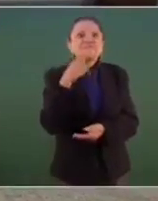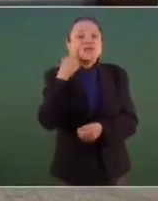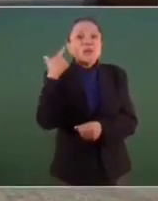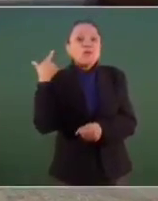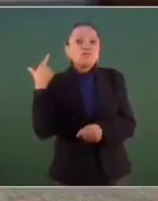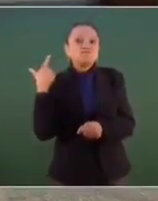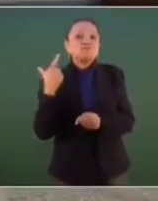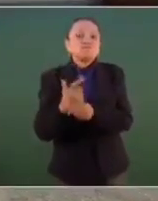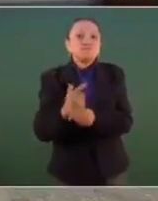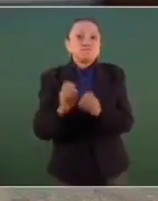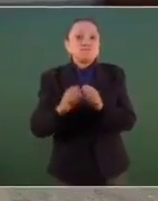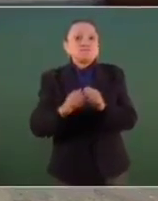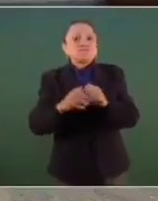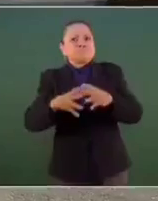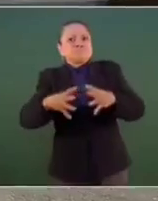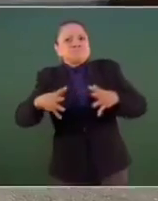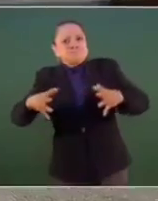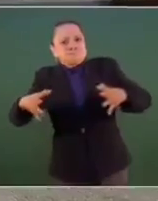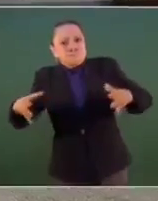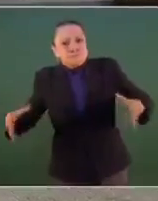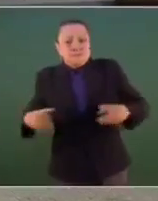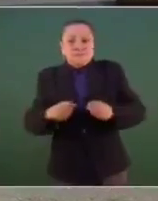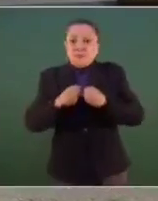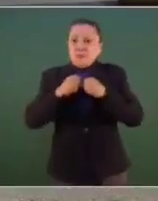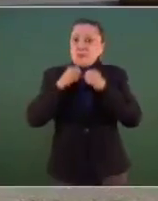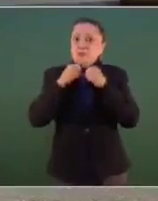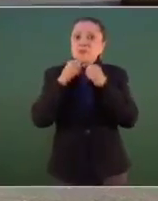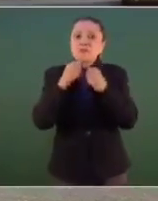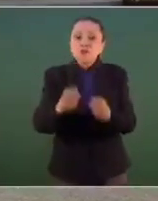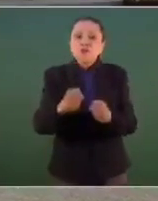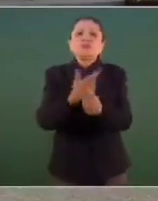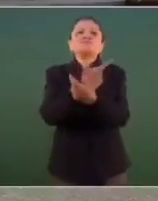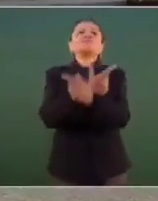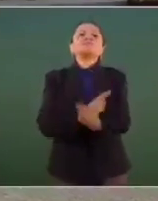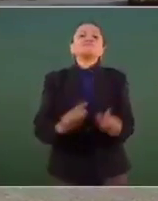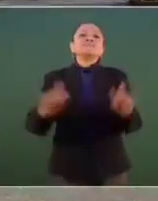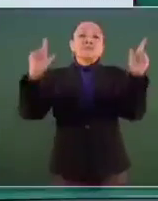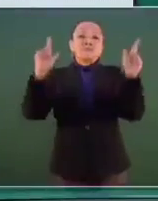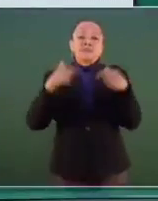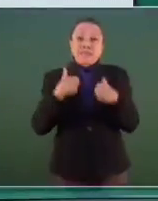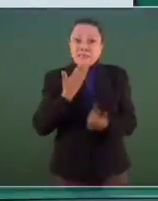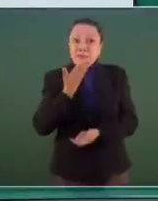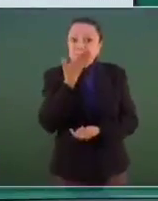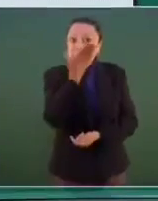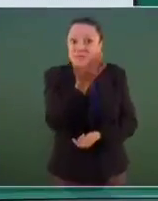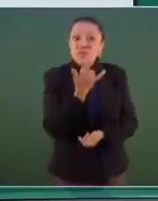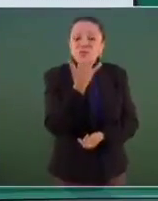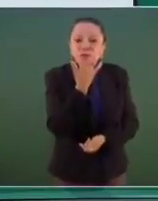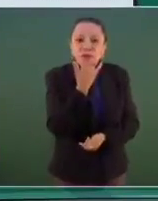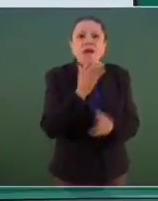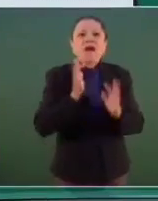potencia liberadora del perdón.